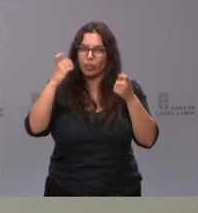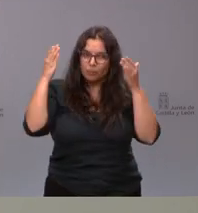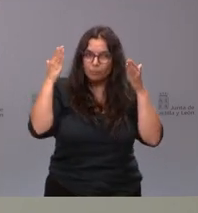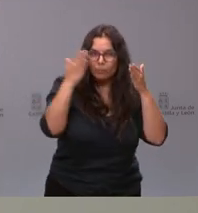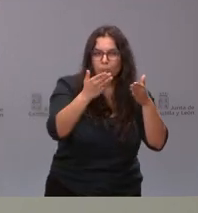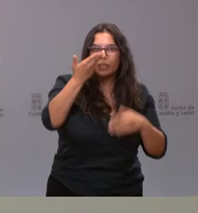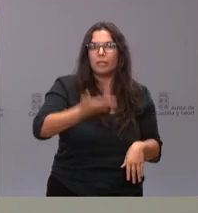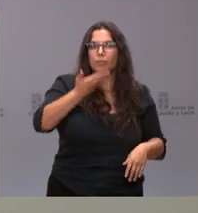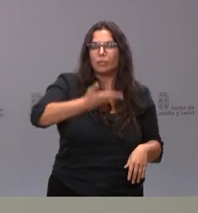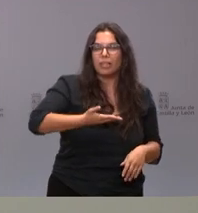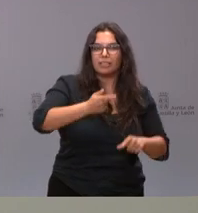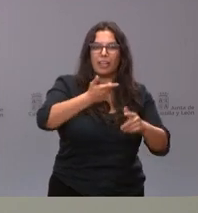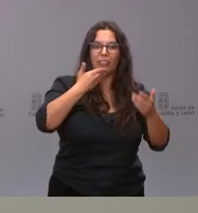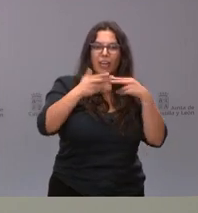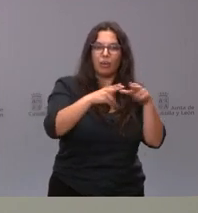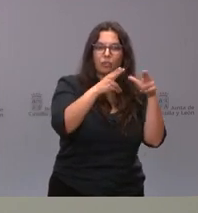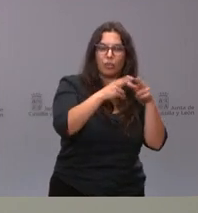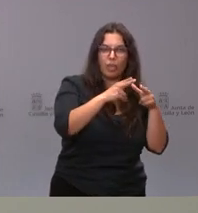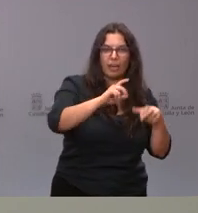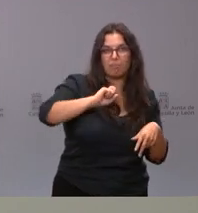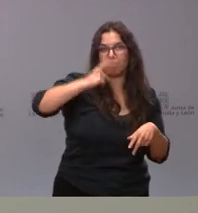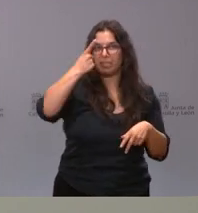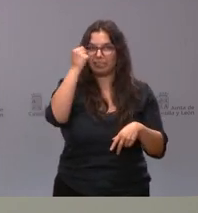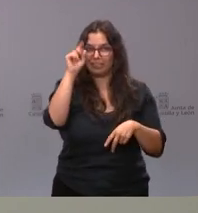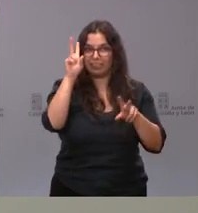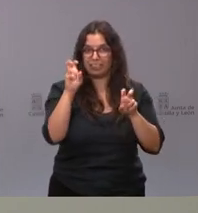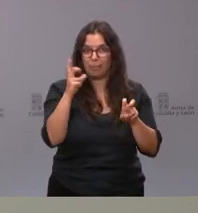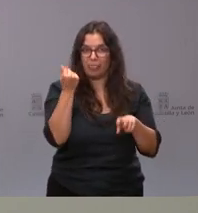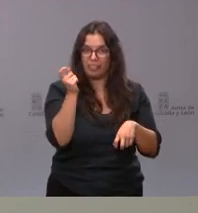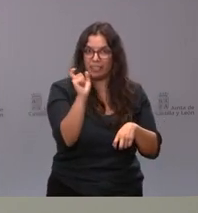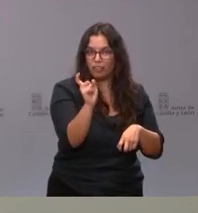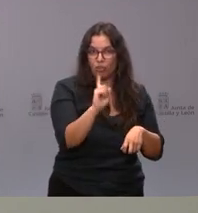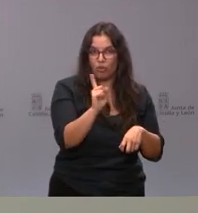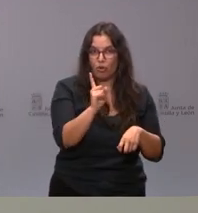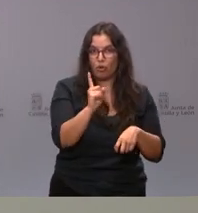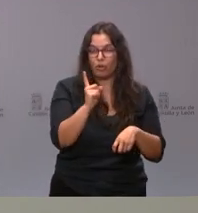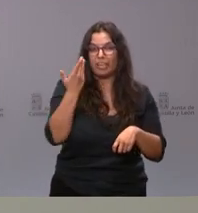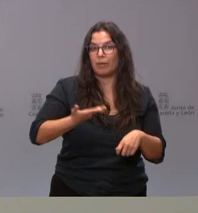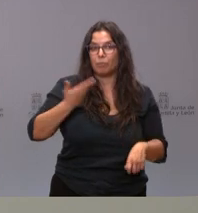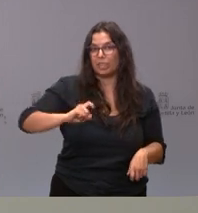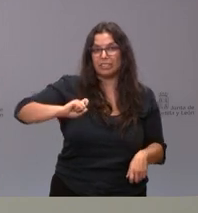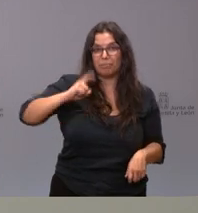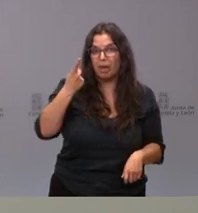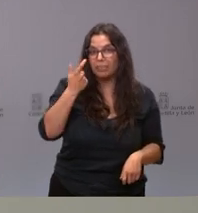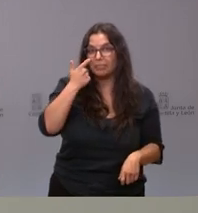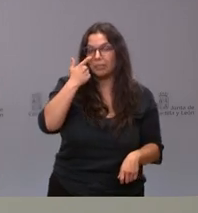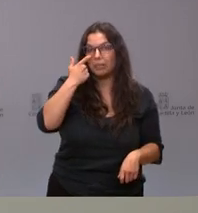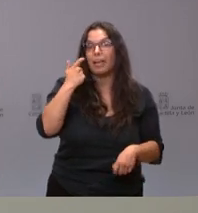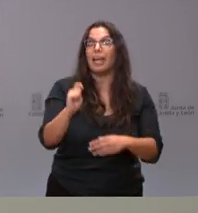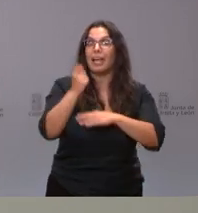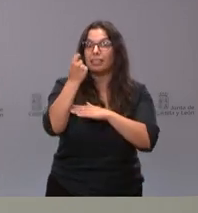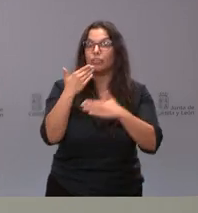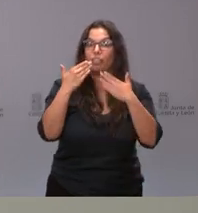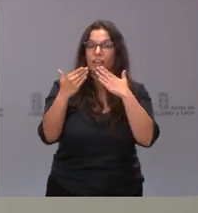importante del diálogo social es ese apartado, yo creo que no. Lo más importante y lo que reivindica y lo que es el éxito del diálogo de